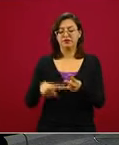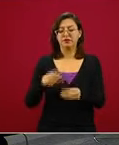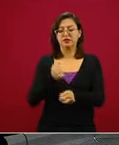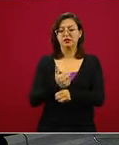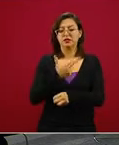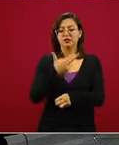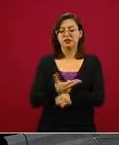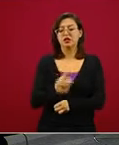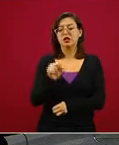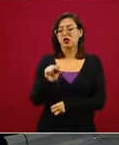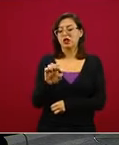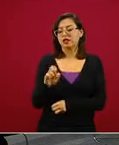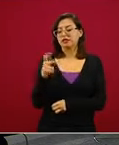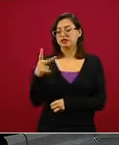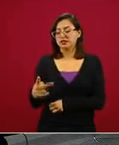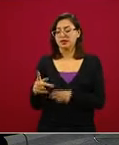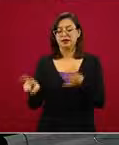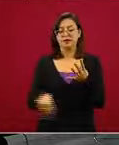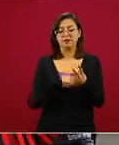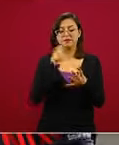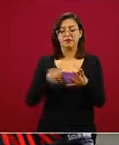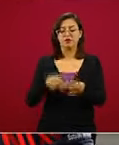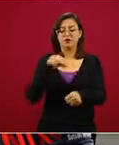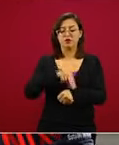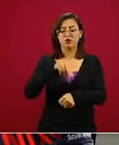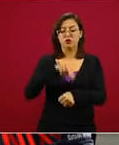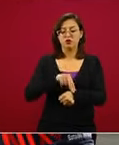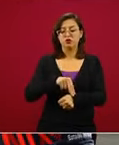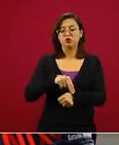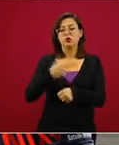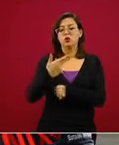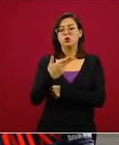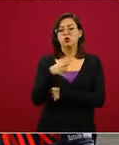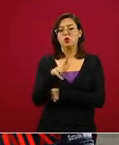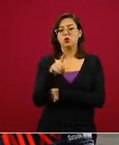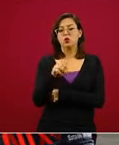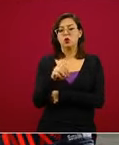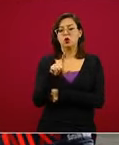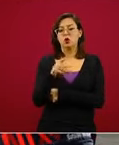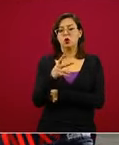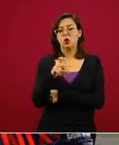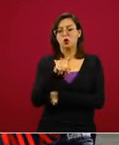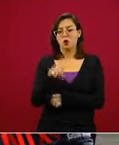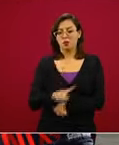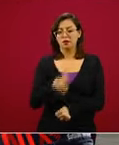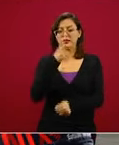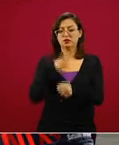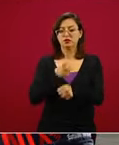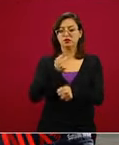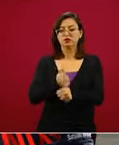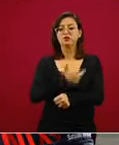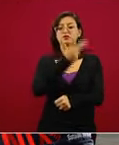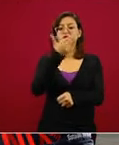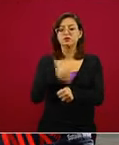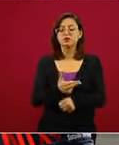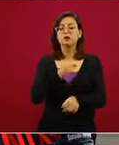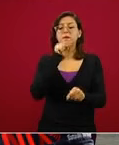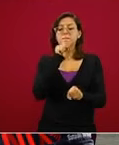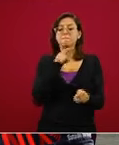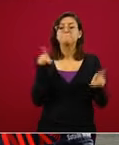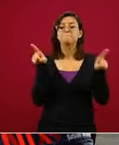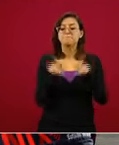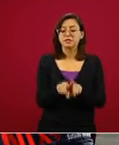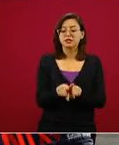Educación Pública, el doctor Hugo López-Gatell, subsecretario de Prevención y Educación para la Salud. Así como